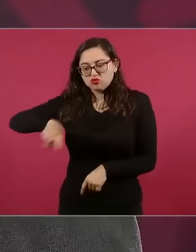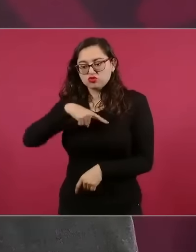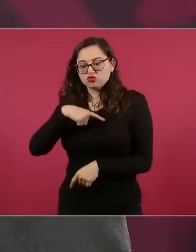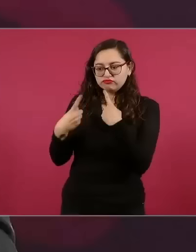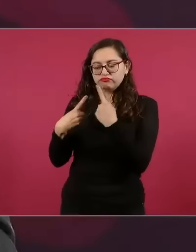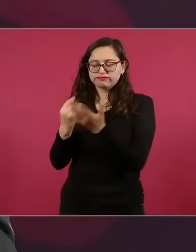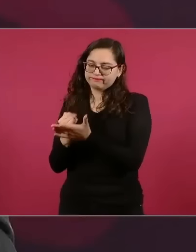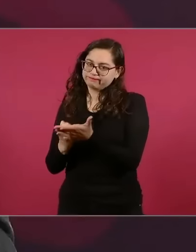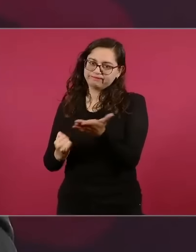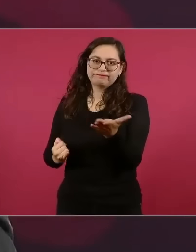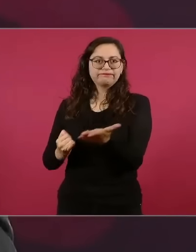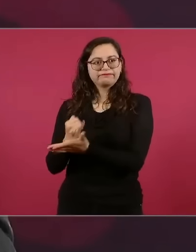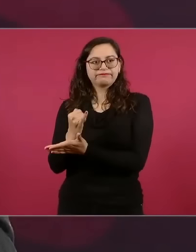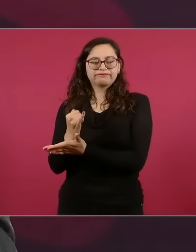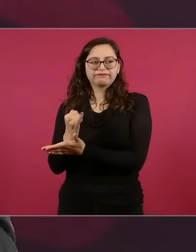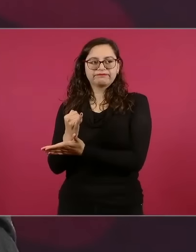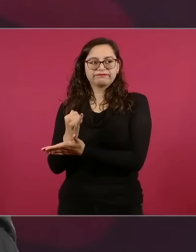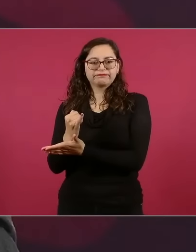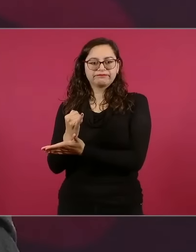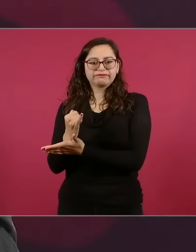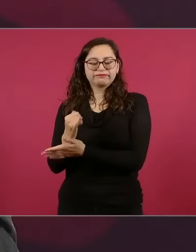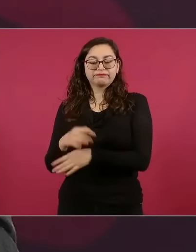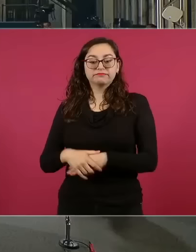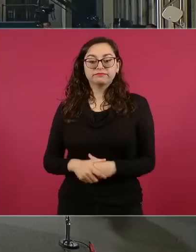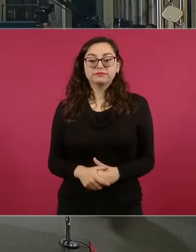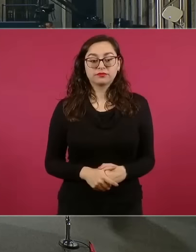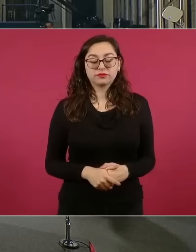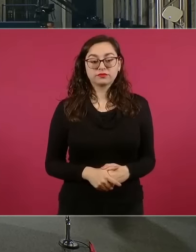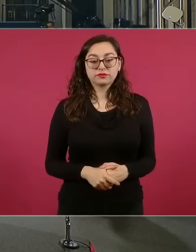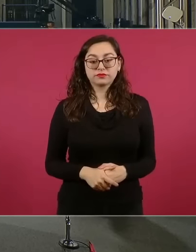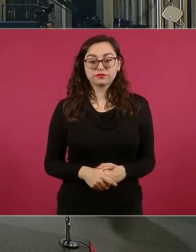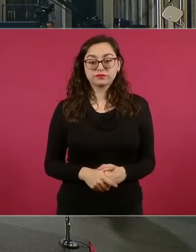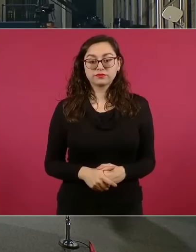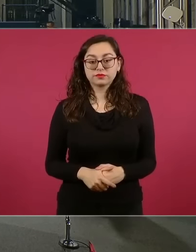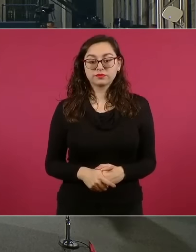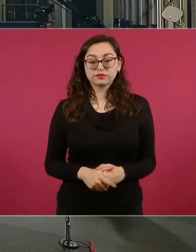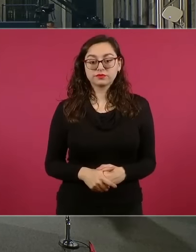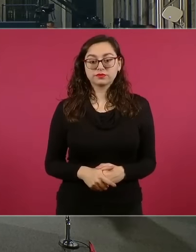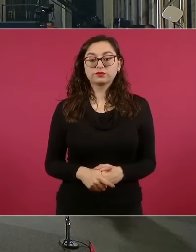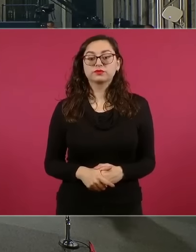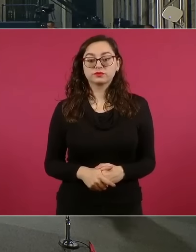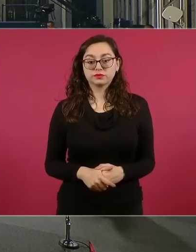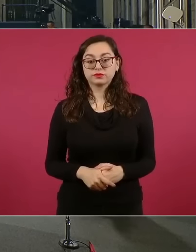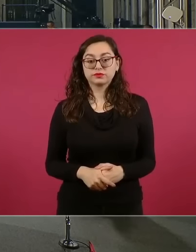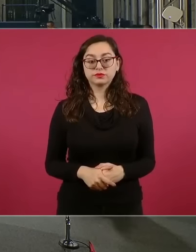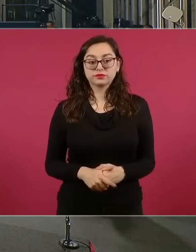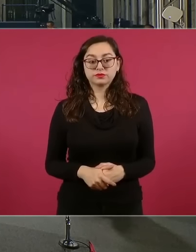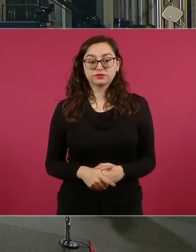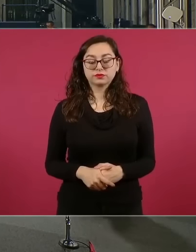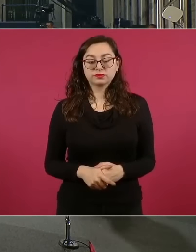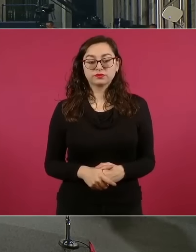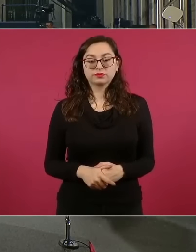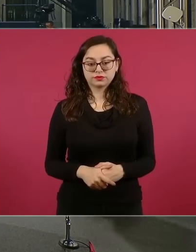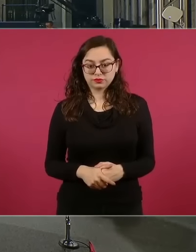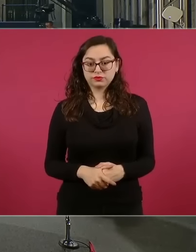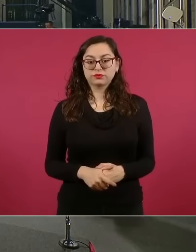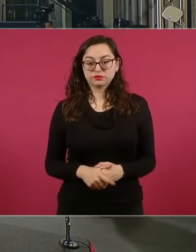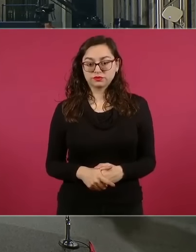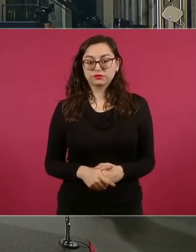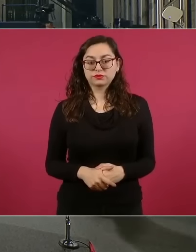dirimir a los mexicanos. ¿Se mandó también una nota? Sí. ¿Los pueden mostrar la copia? Sí.